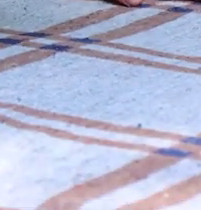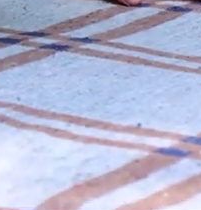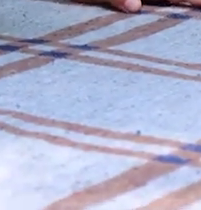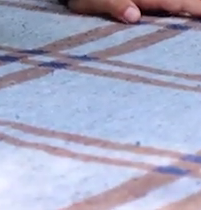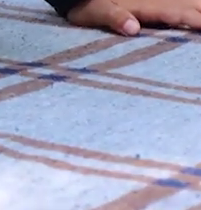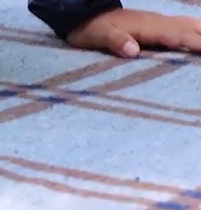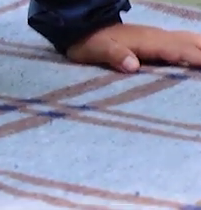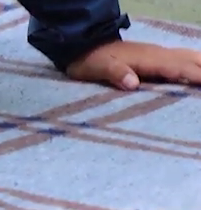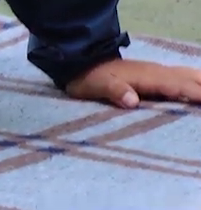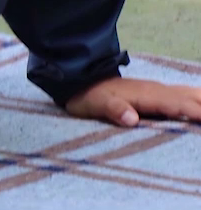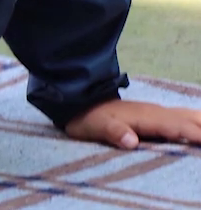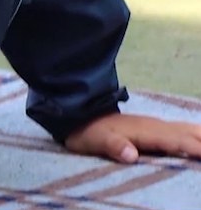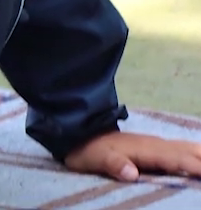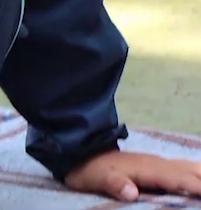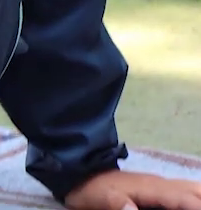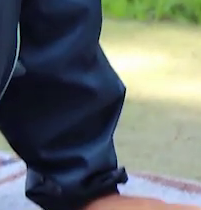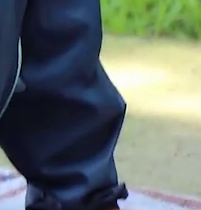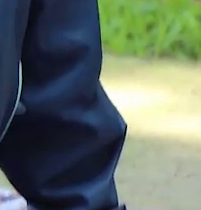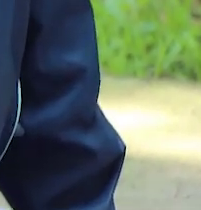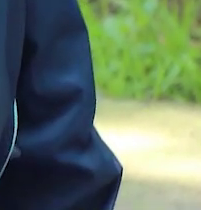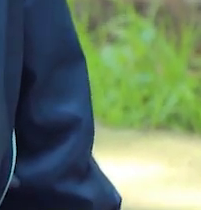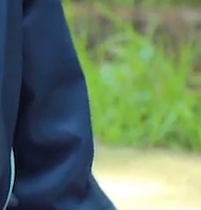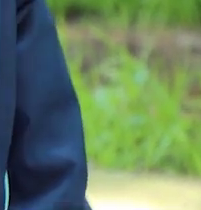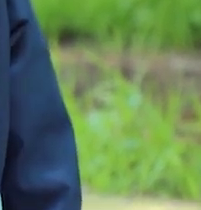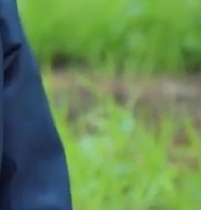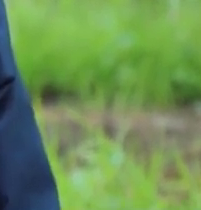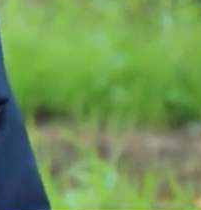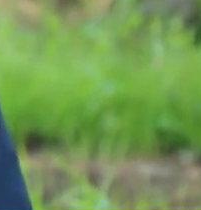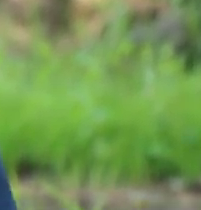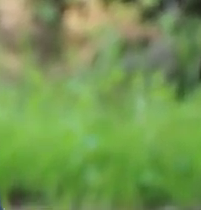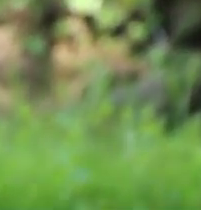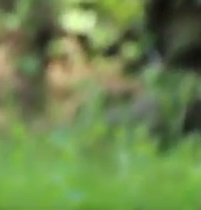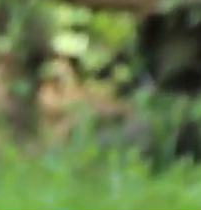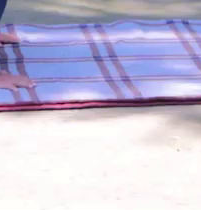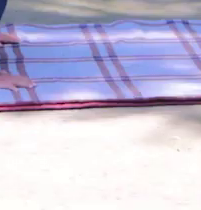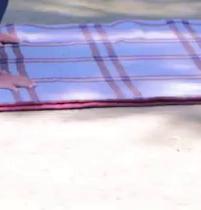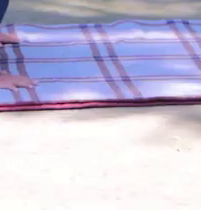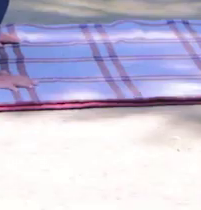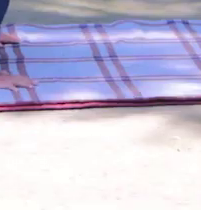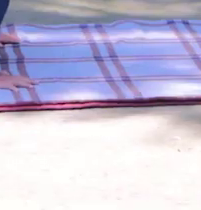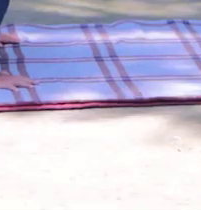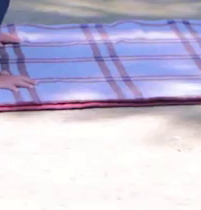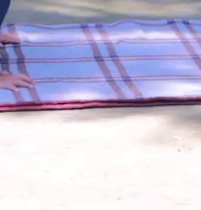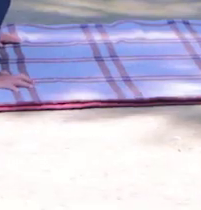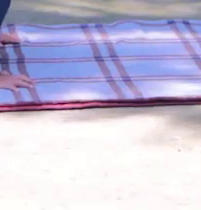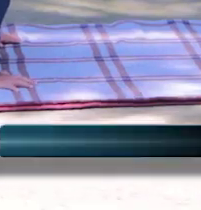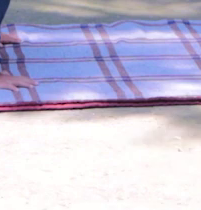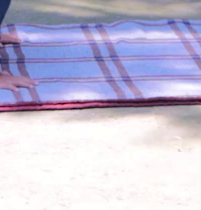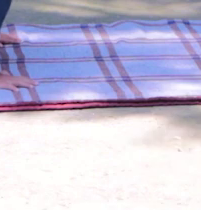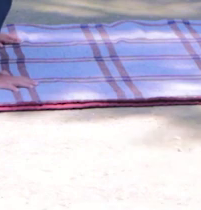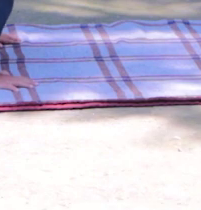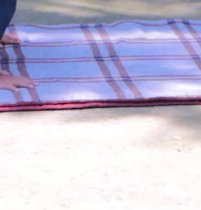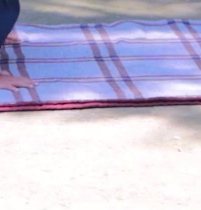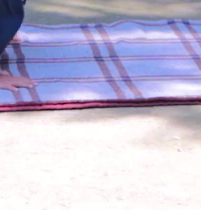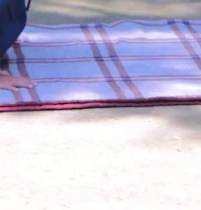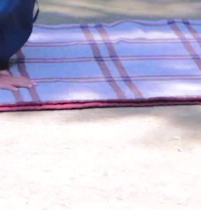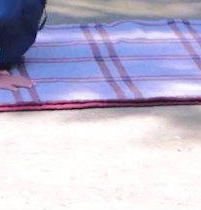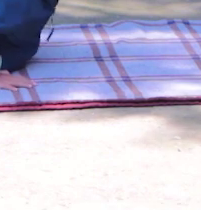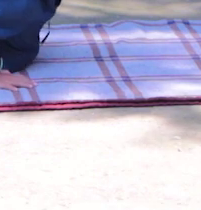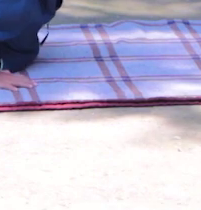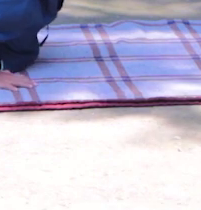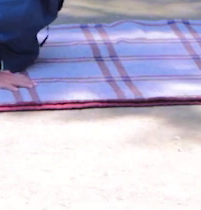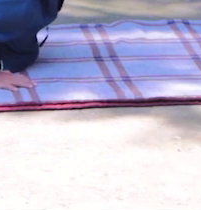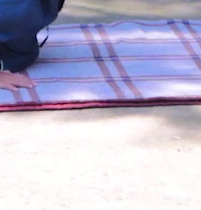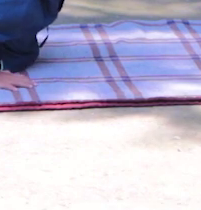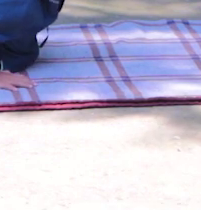respira tus brazos extendidos relajado siga respirando bajamos descansamos